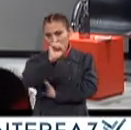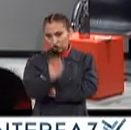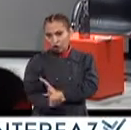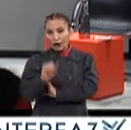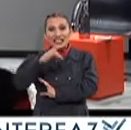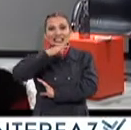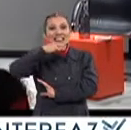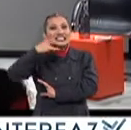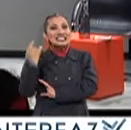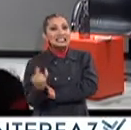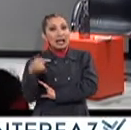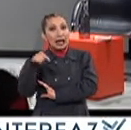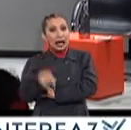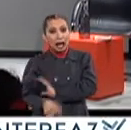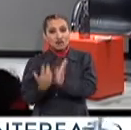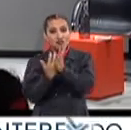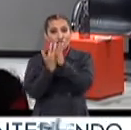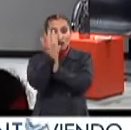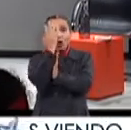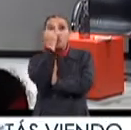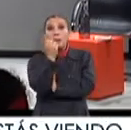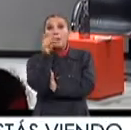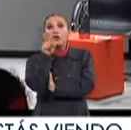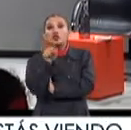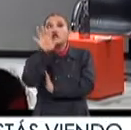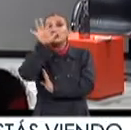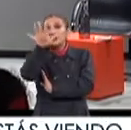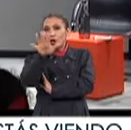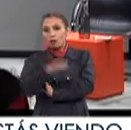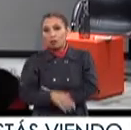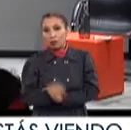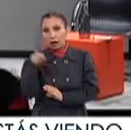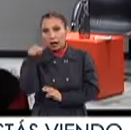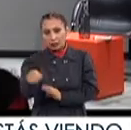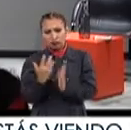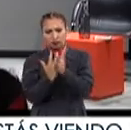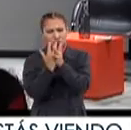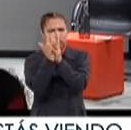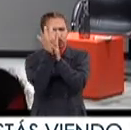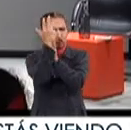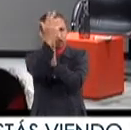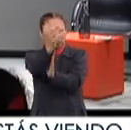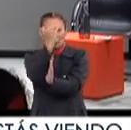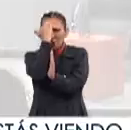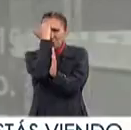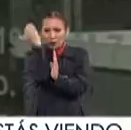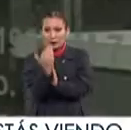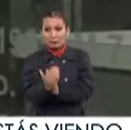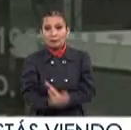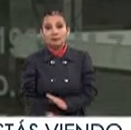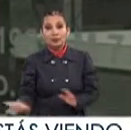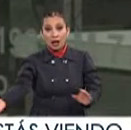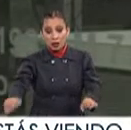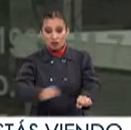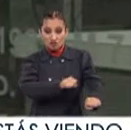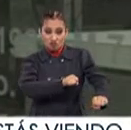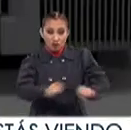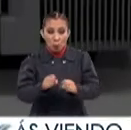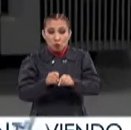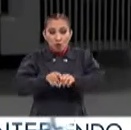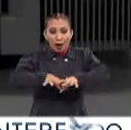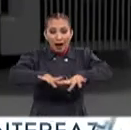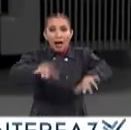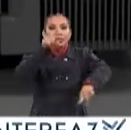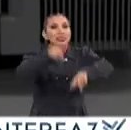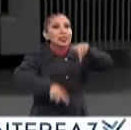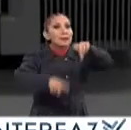sur, en Chile Y alcanzó una magnitud de 9.5 Es un monstruo enorme El impacto de un sismo